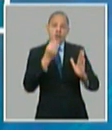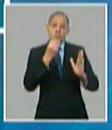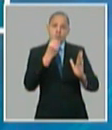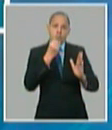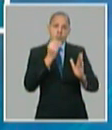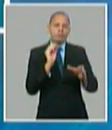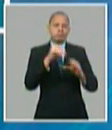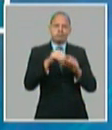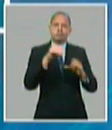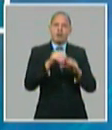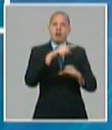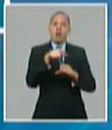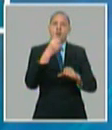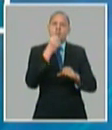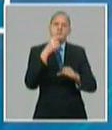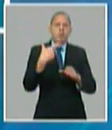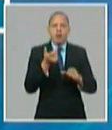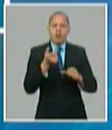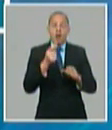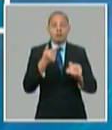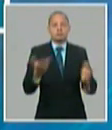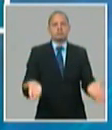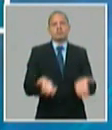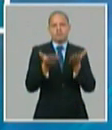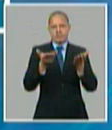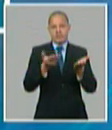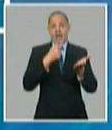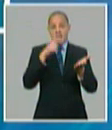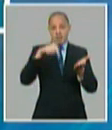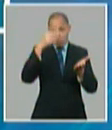un 22% no detener el desarrollo del país